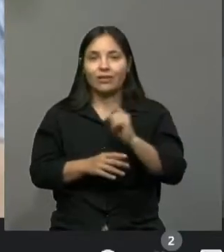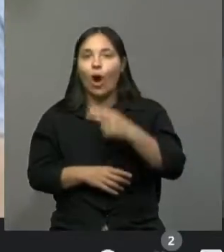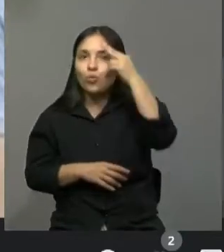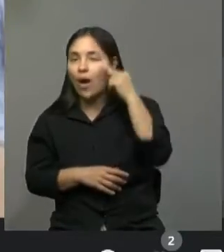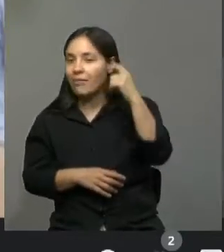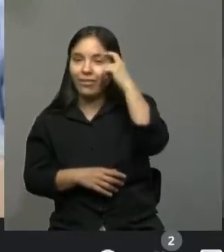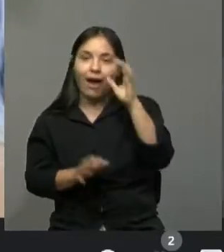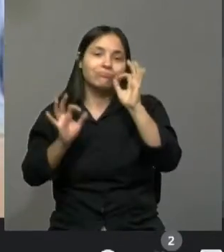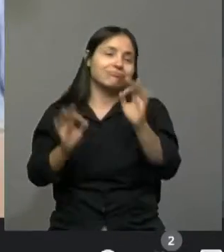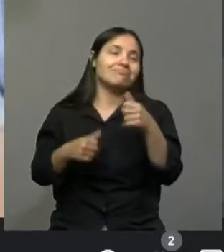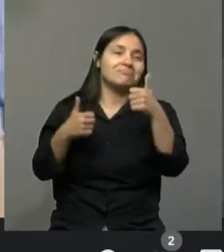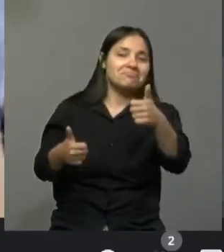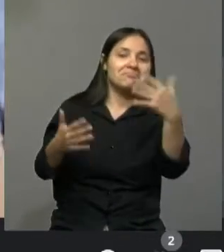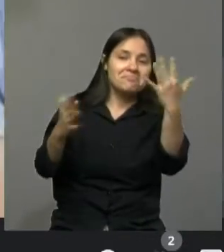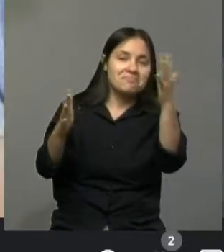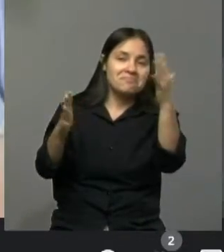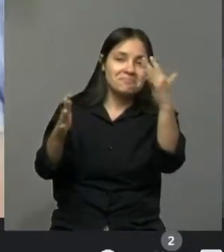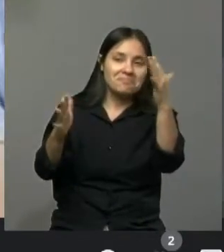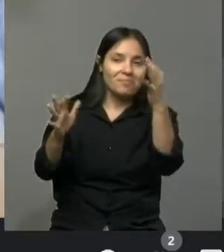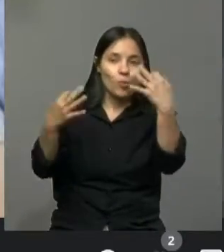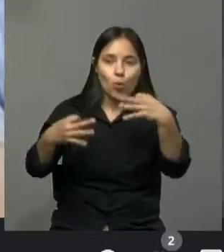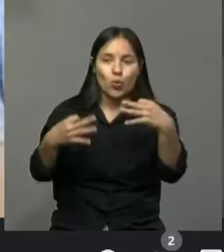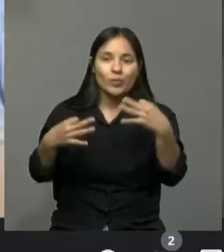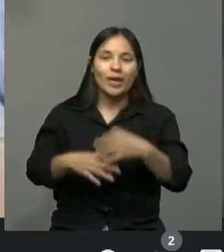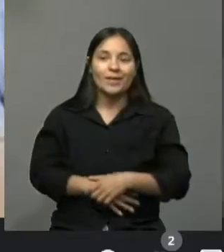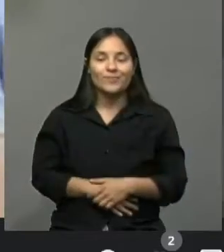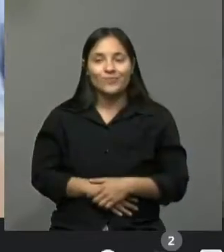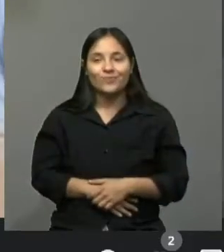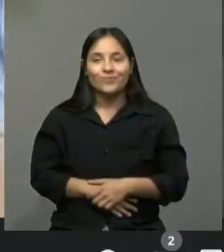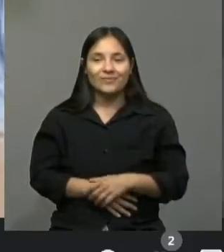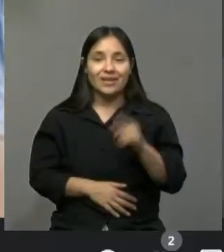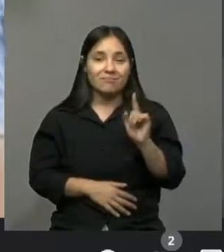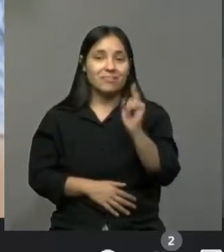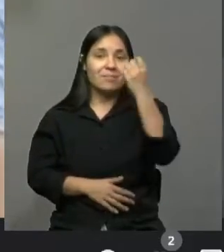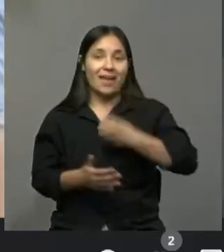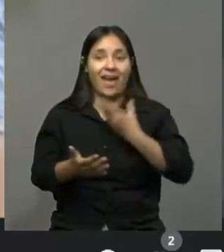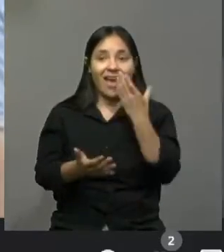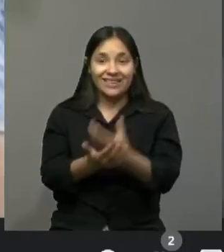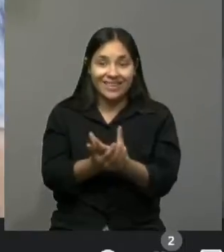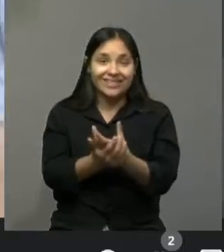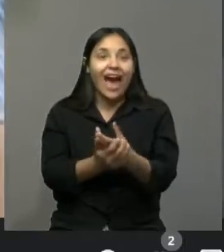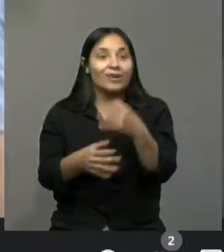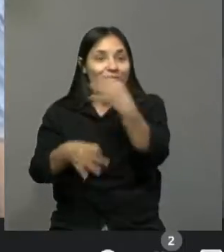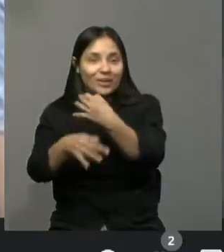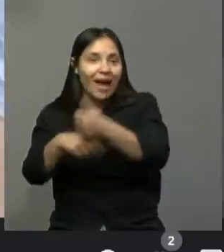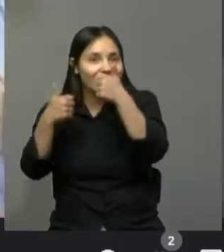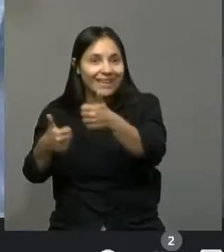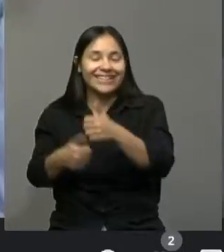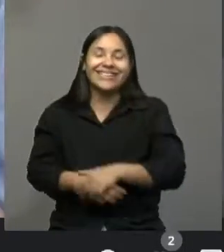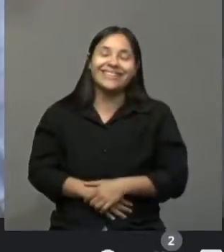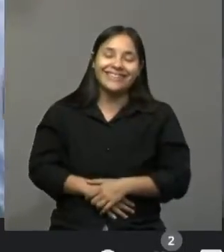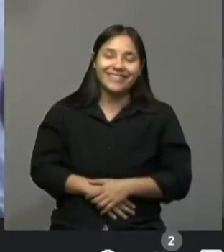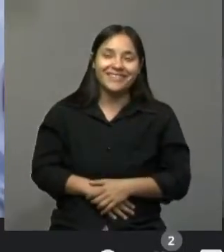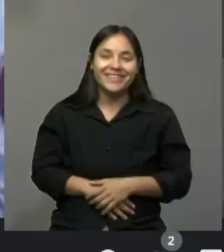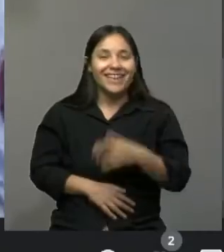Ah, bueno. Ah, bueno, muy bien, muy bien, muy bien. El primer artista que le va a venir en la escuela. Lo dicen